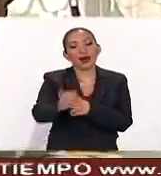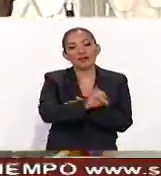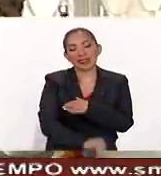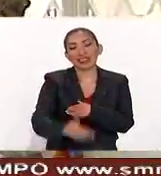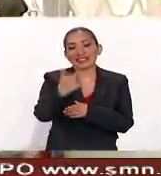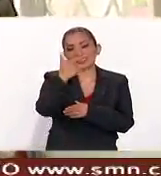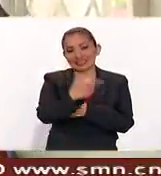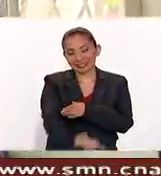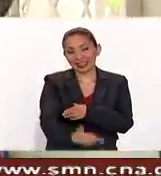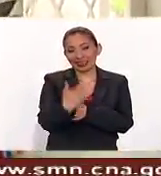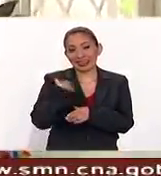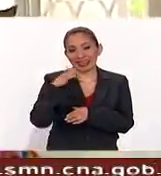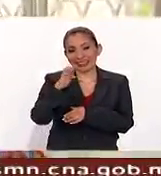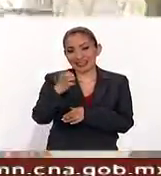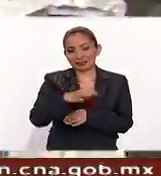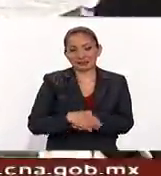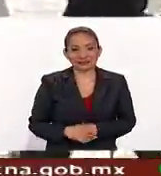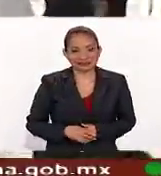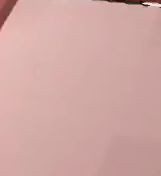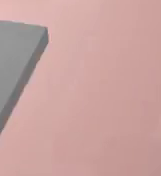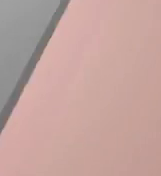7 de enero.